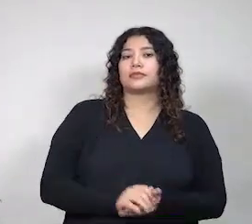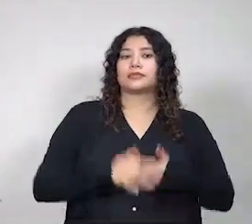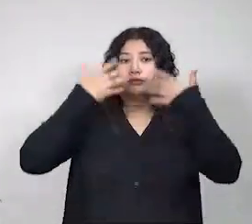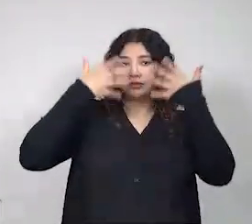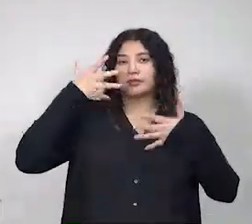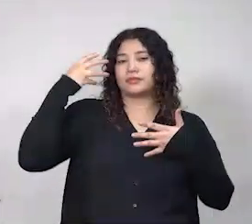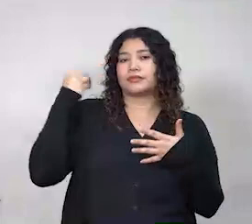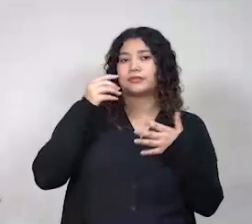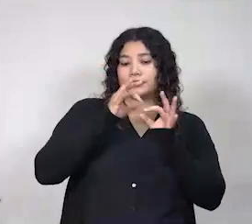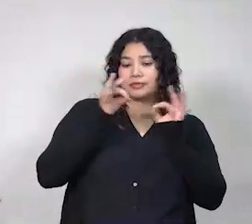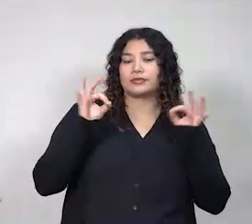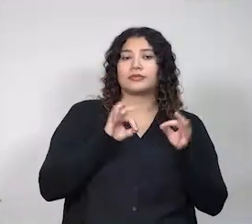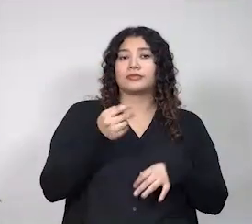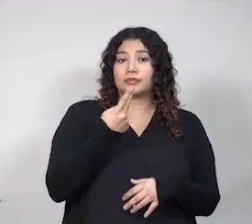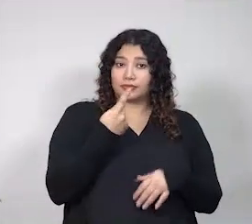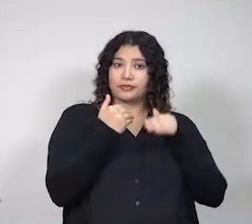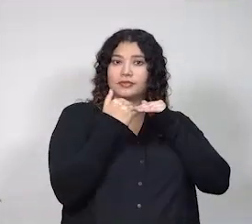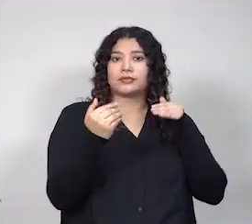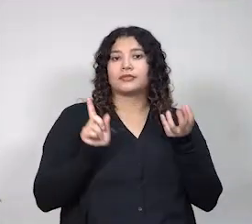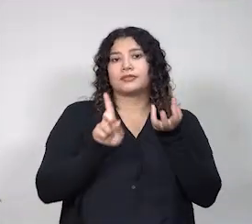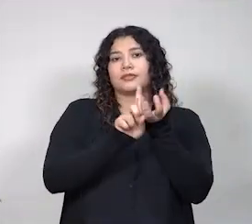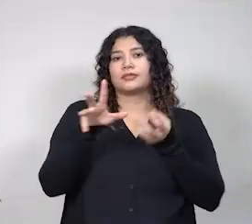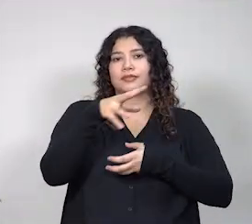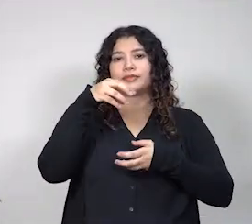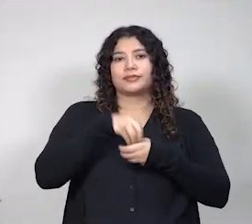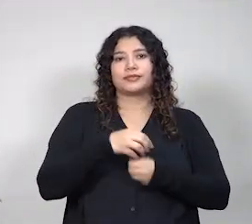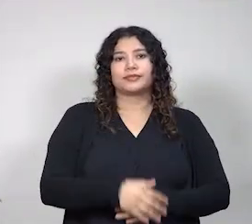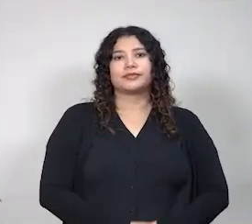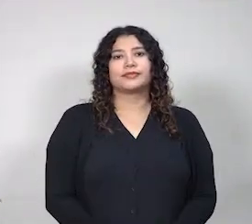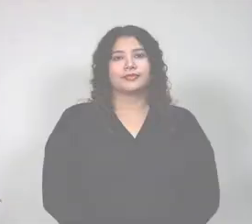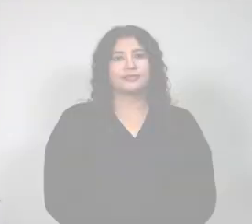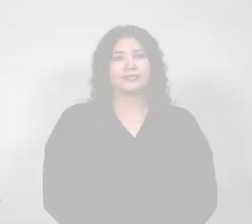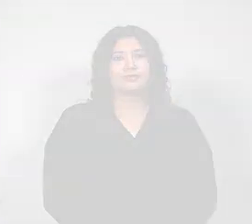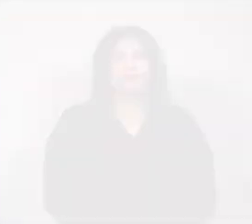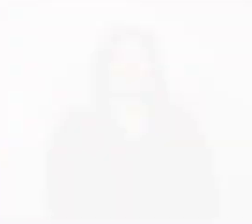Sevillana. Aparece en letras de colores, yo soy como tú, incluyete para incluir.